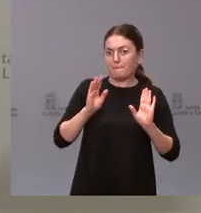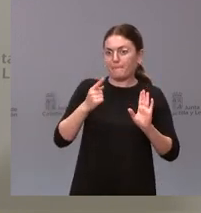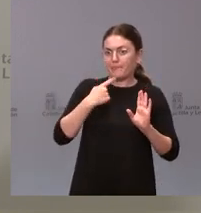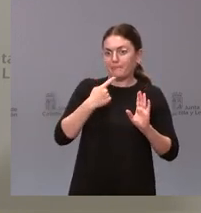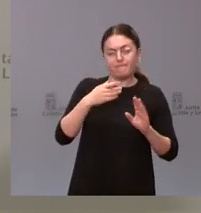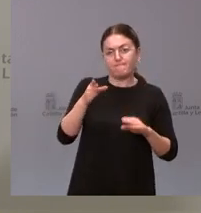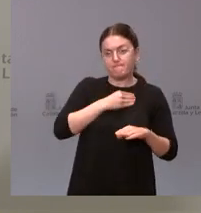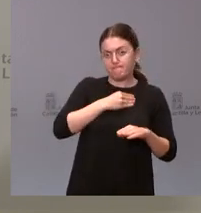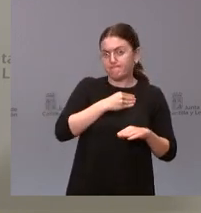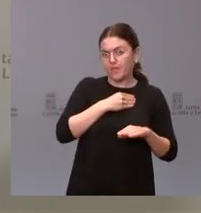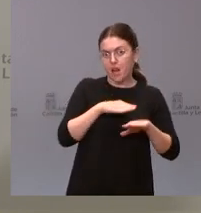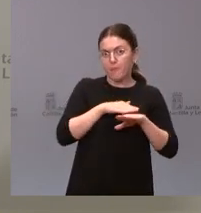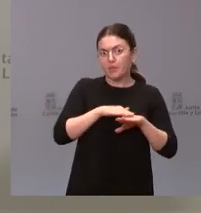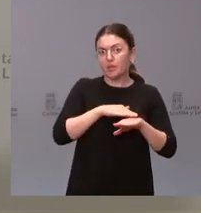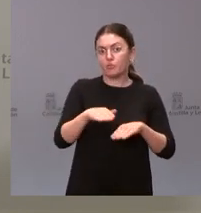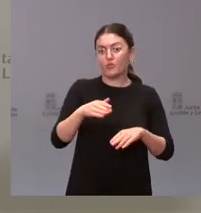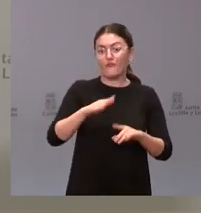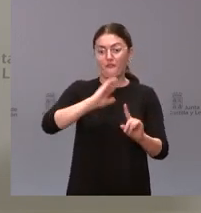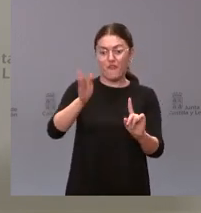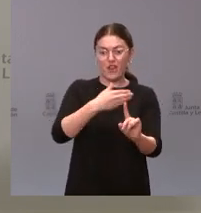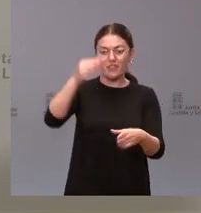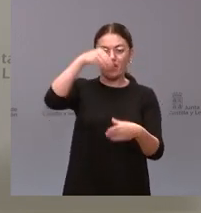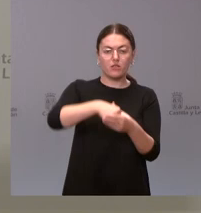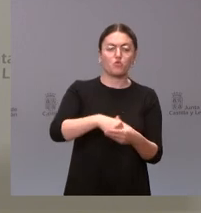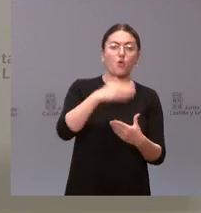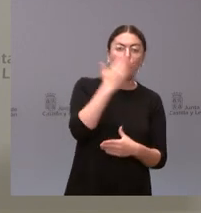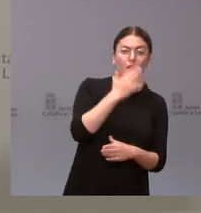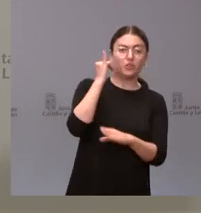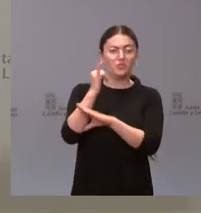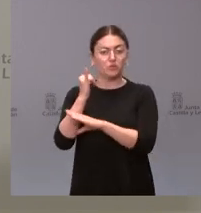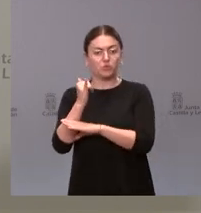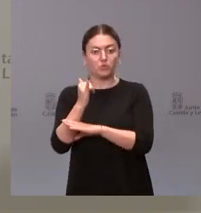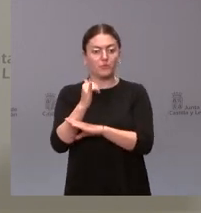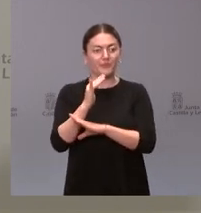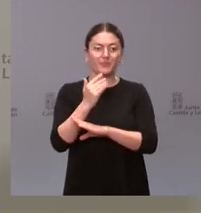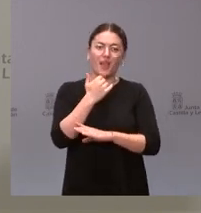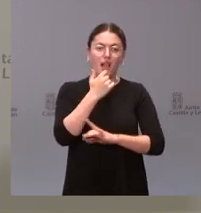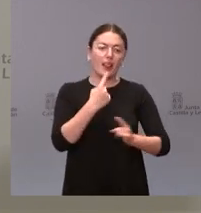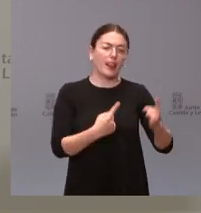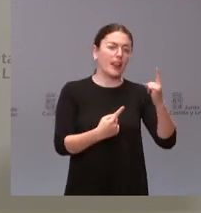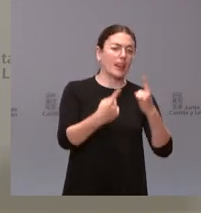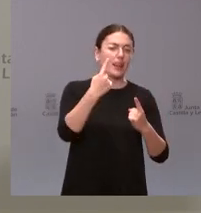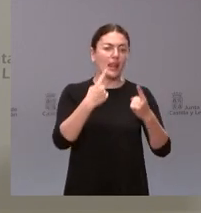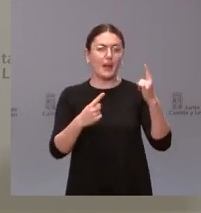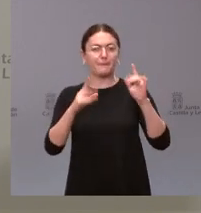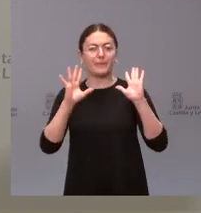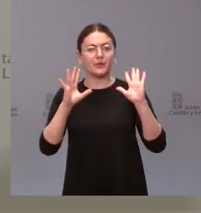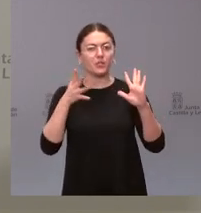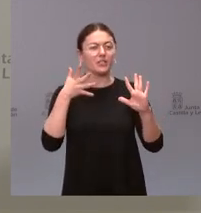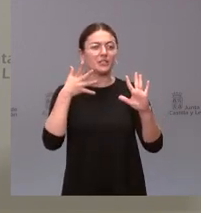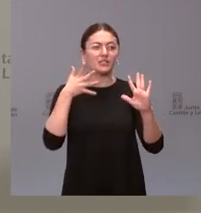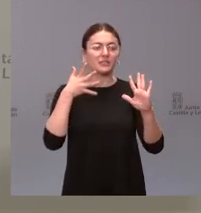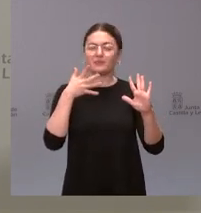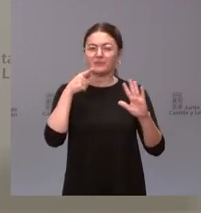en los centros educativos es algo que no por ser muy escaso y muy reducido y muy puntual en Castilla y León